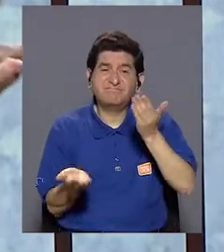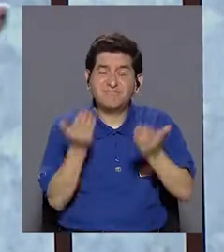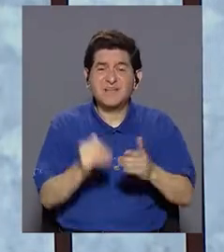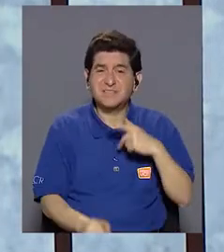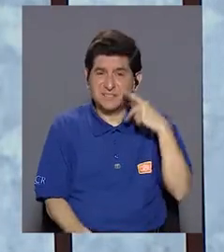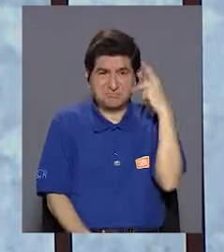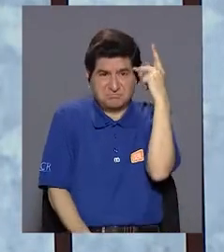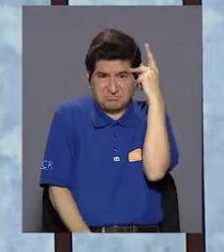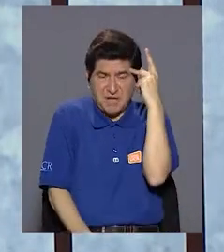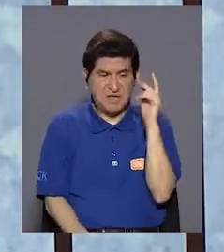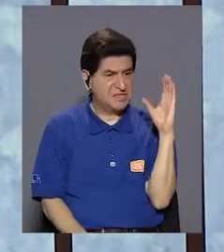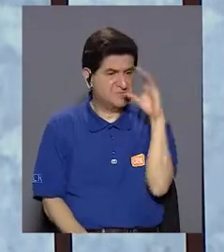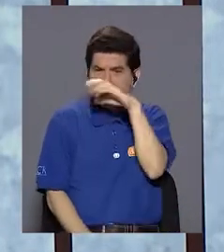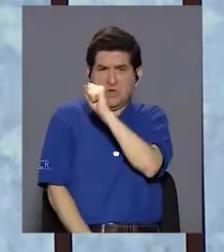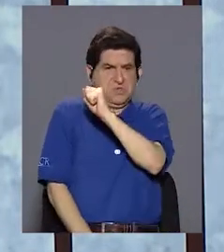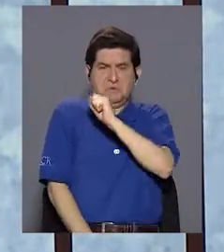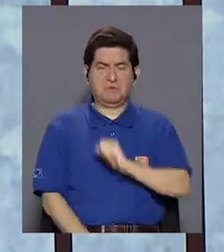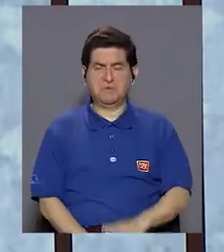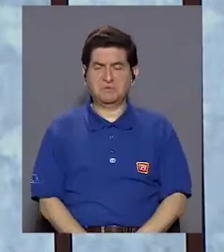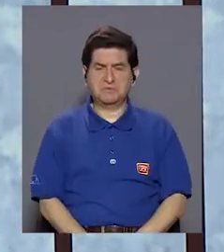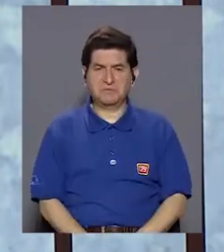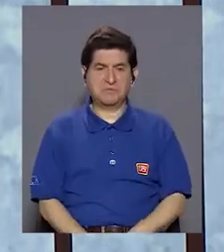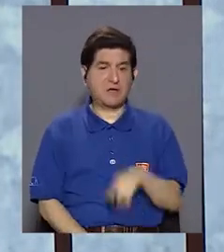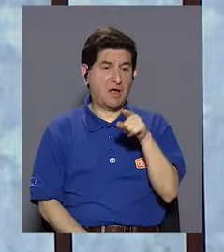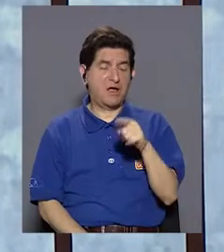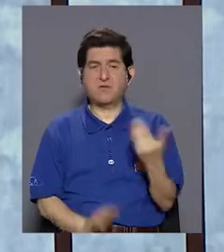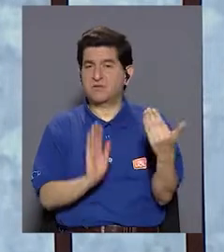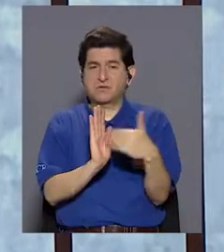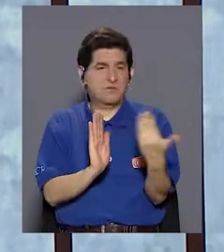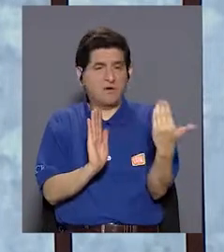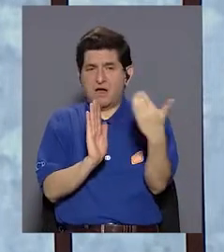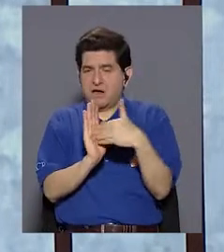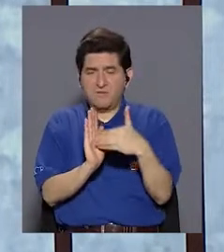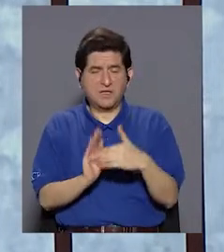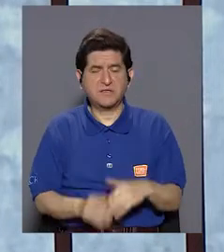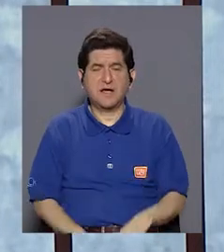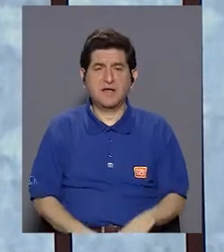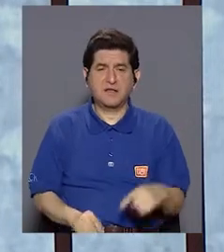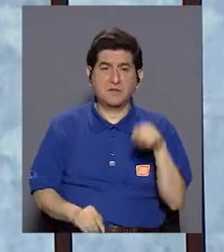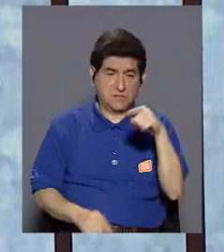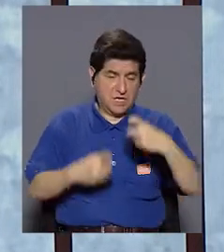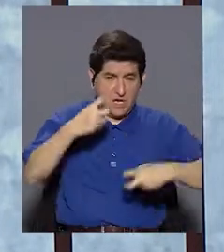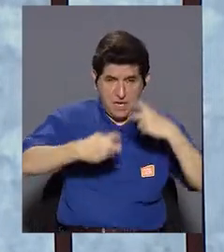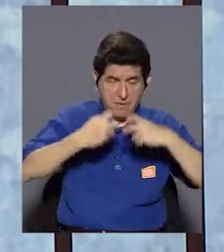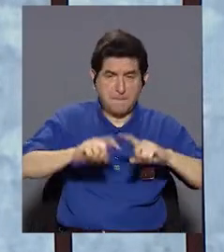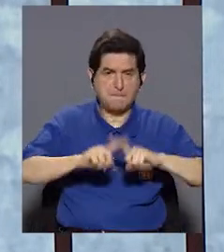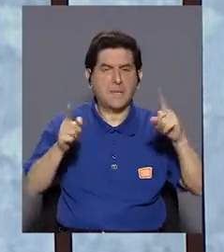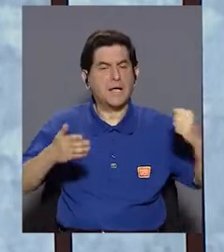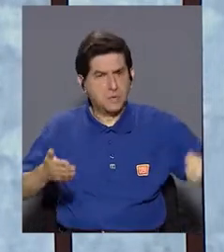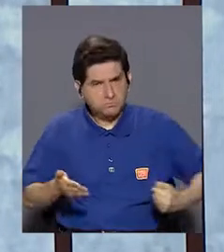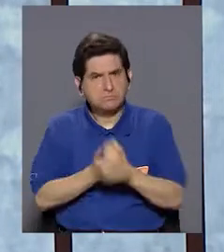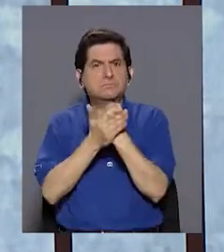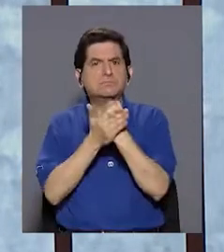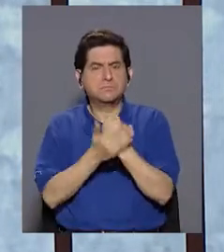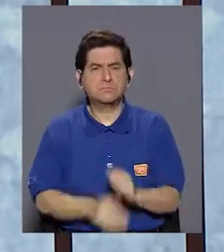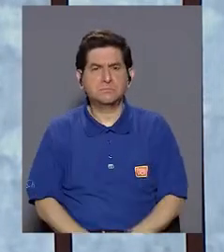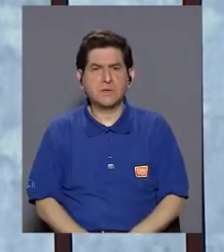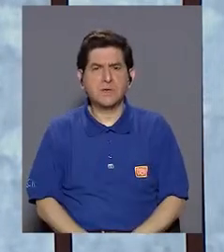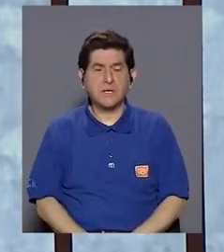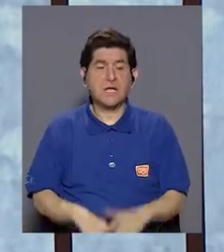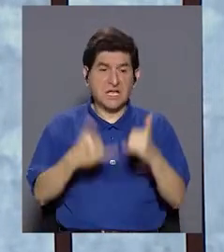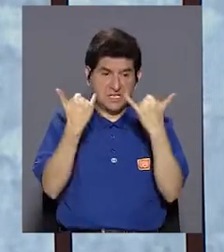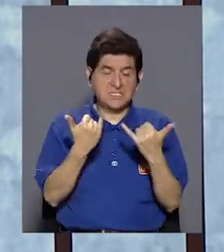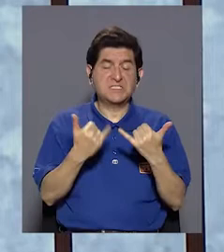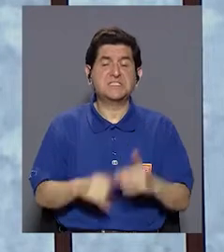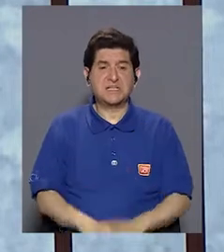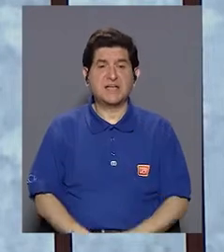Posiblemente los papás, muchos no se dan cuenta porque no han sido tocados en esta problemática, pero es que lamentablemente aquellos